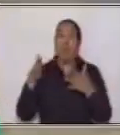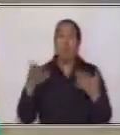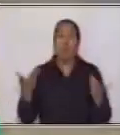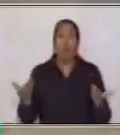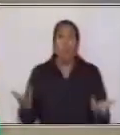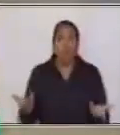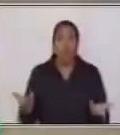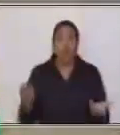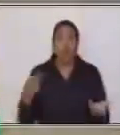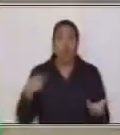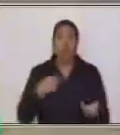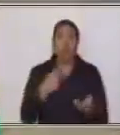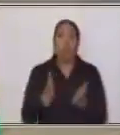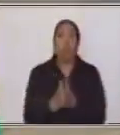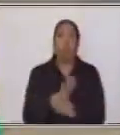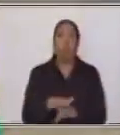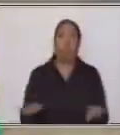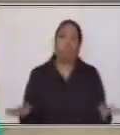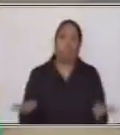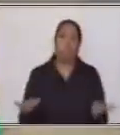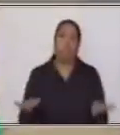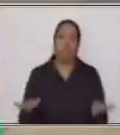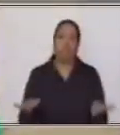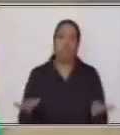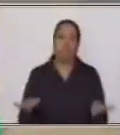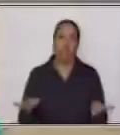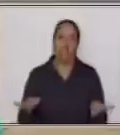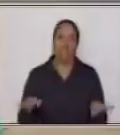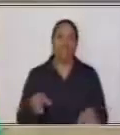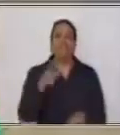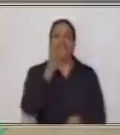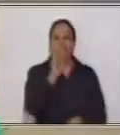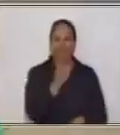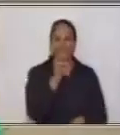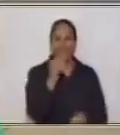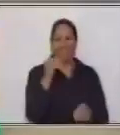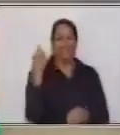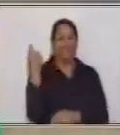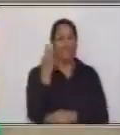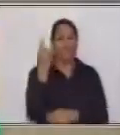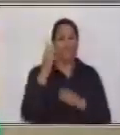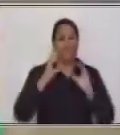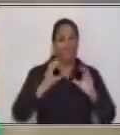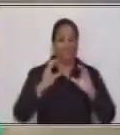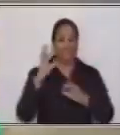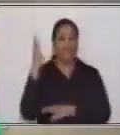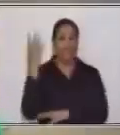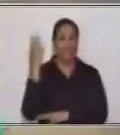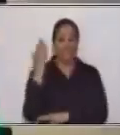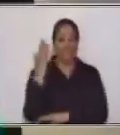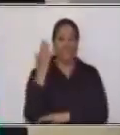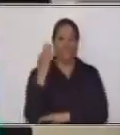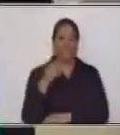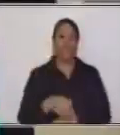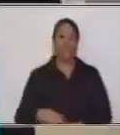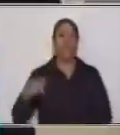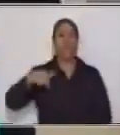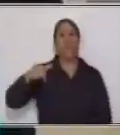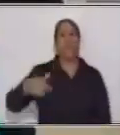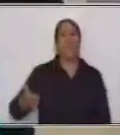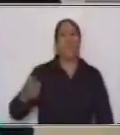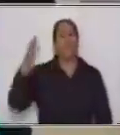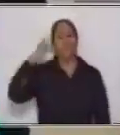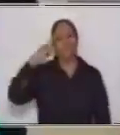podemos morir. Es por eso que es muy importante cuidar de los árboles. Ahora, vamos a